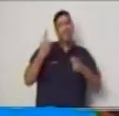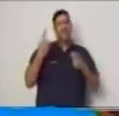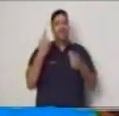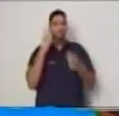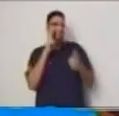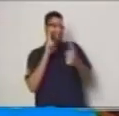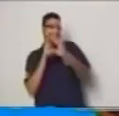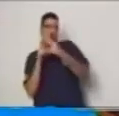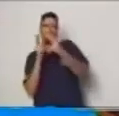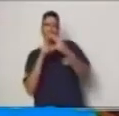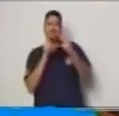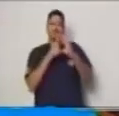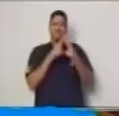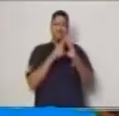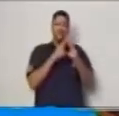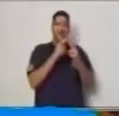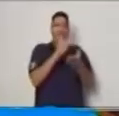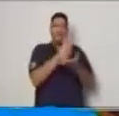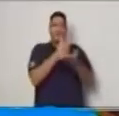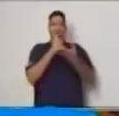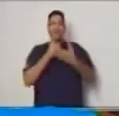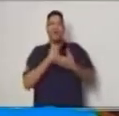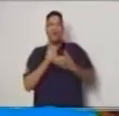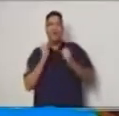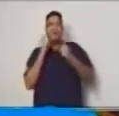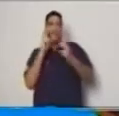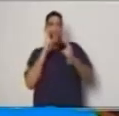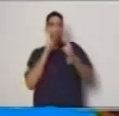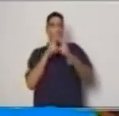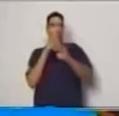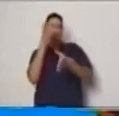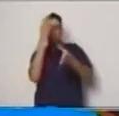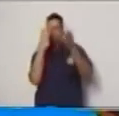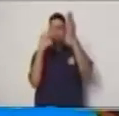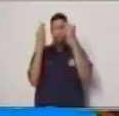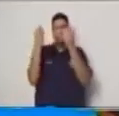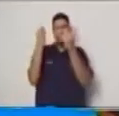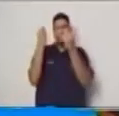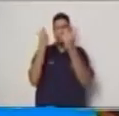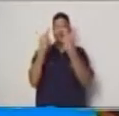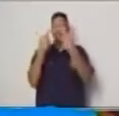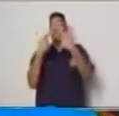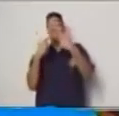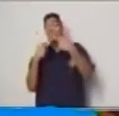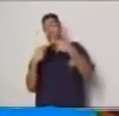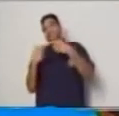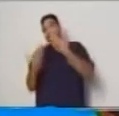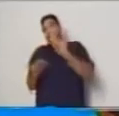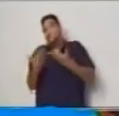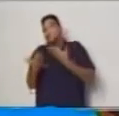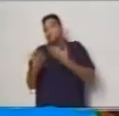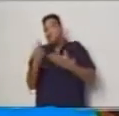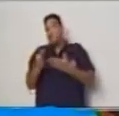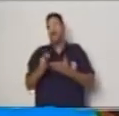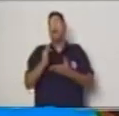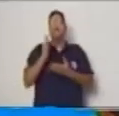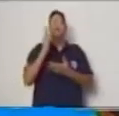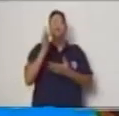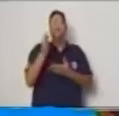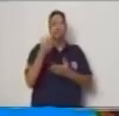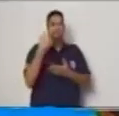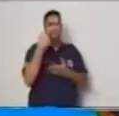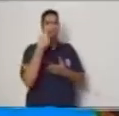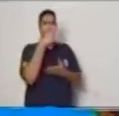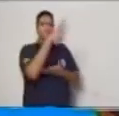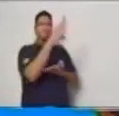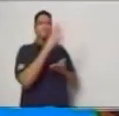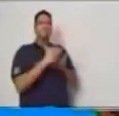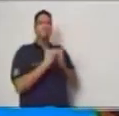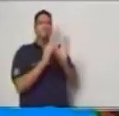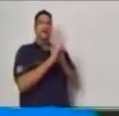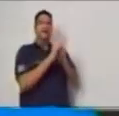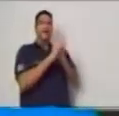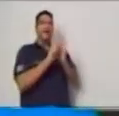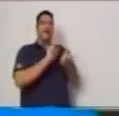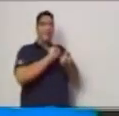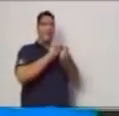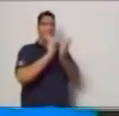iban a permitir que nosotros más adelante tomáramos como acción ejemplos de variables